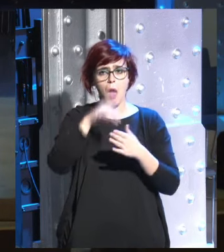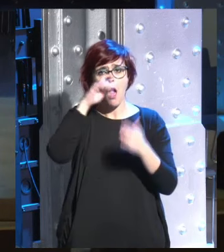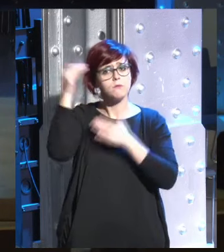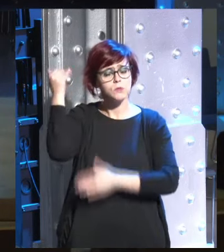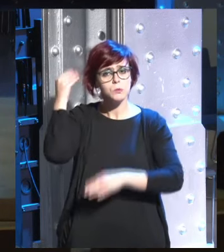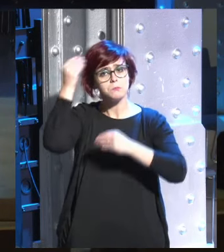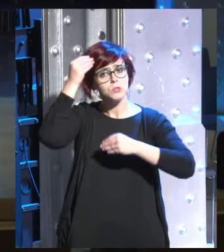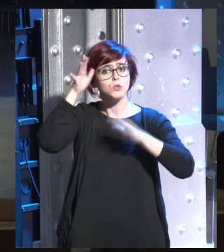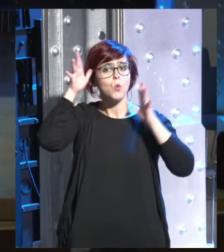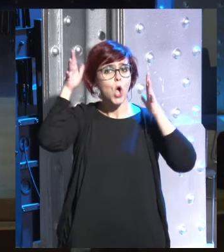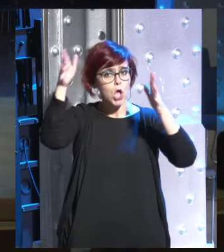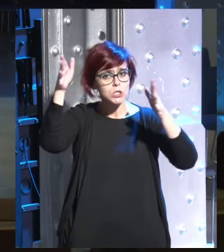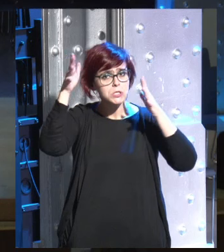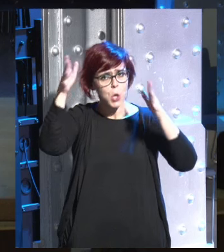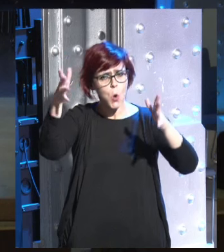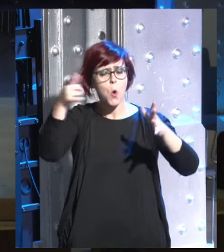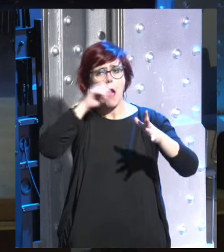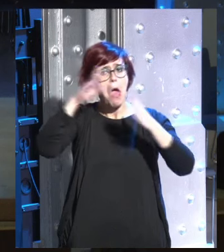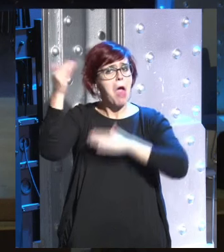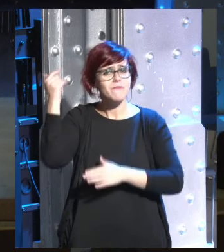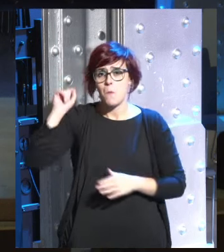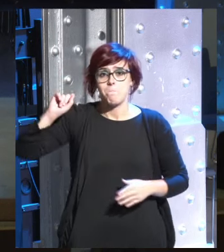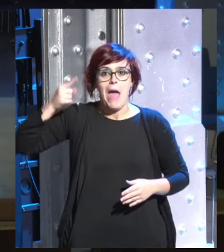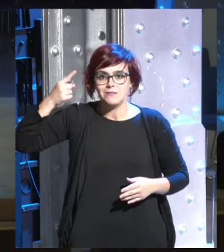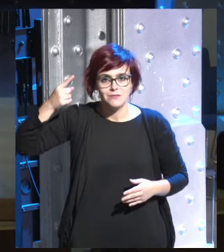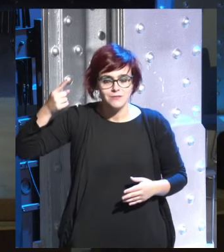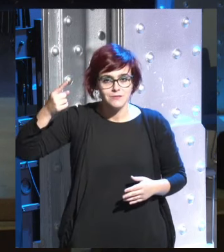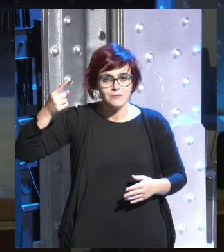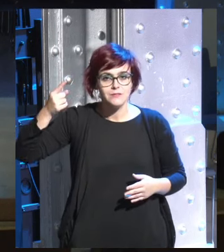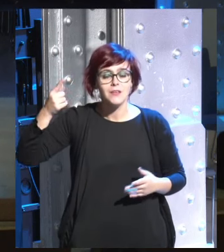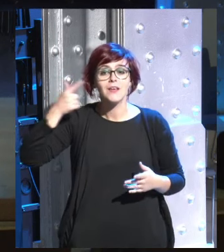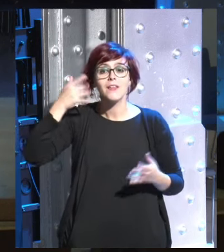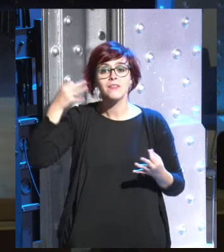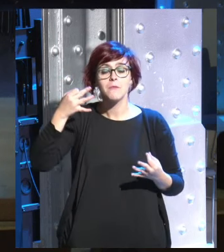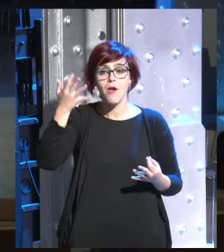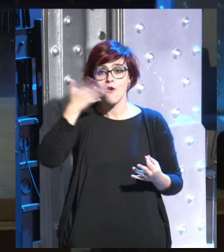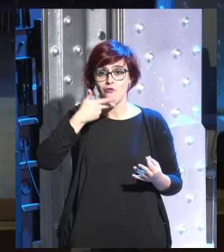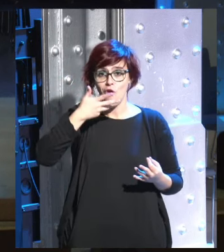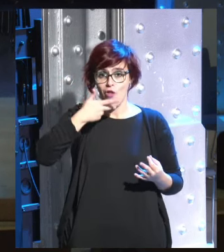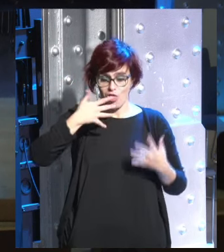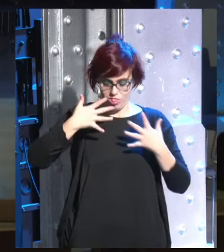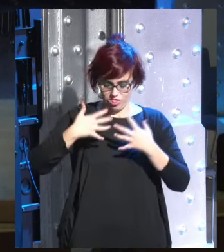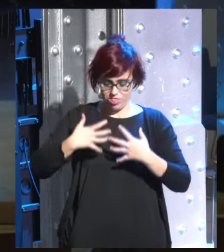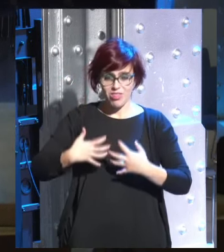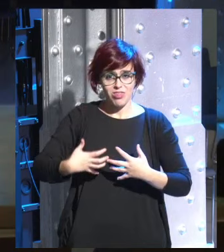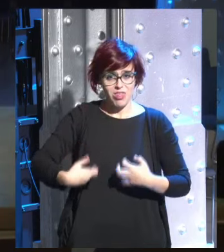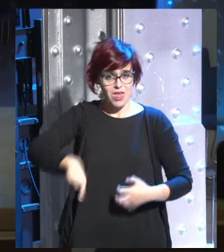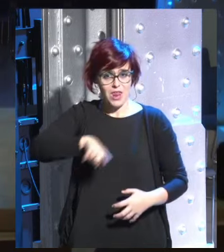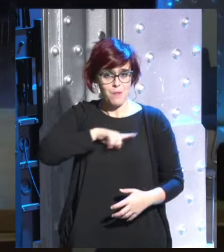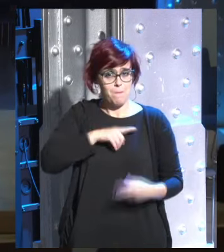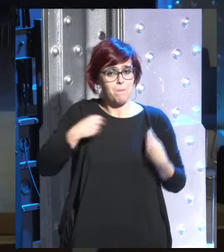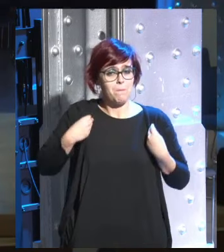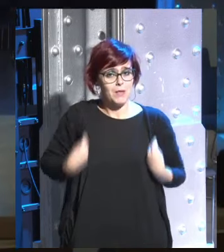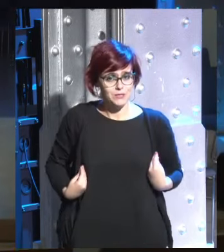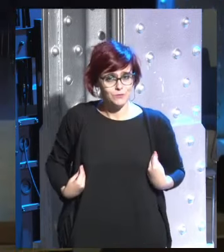antiguo creo que es un consejo muy antiguo creo que es un consejo más antiguo posible es conocernos mejor a nosotros mismos y en concreto